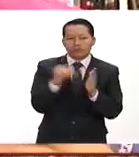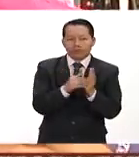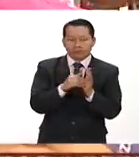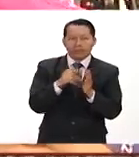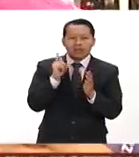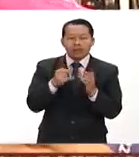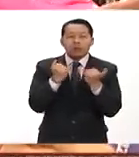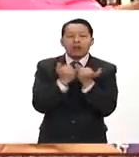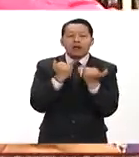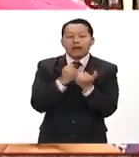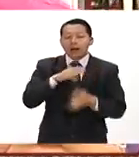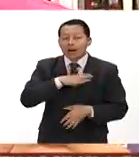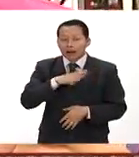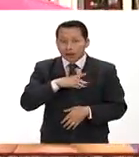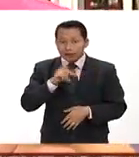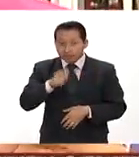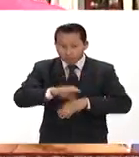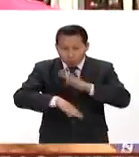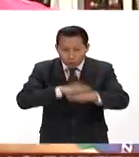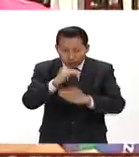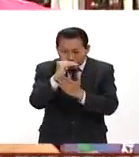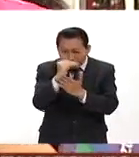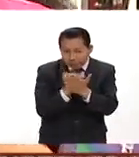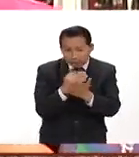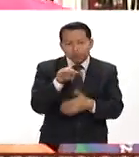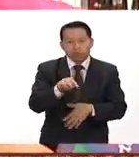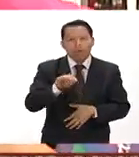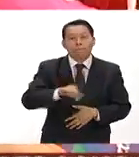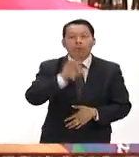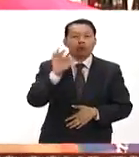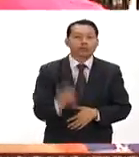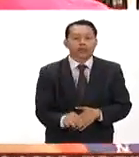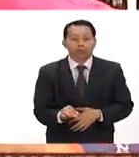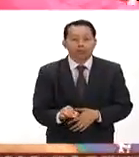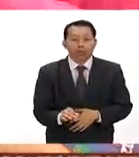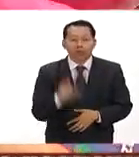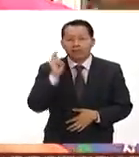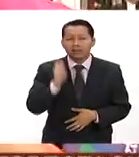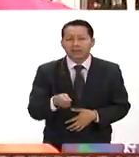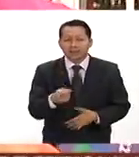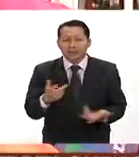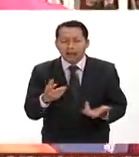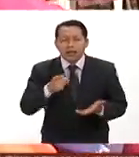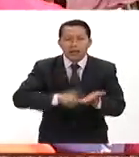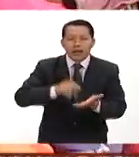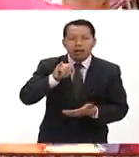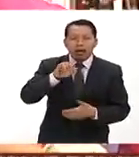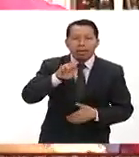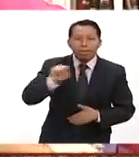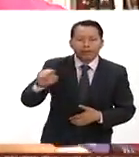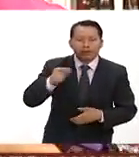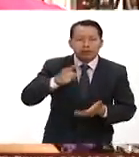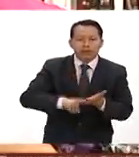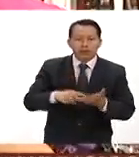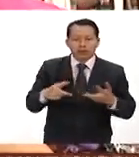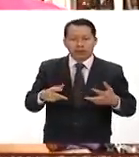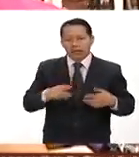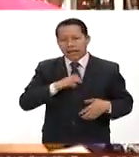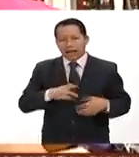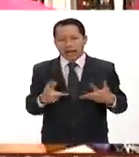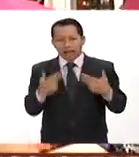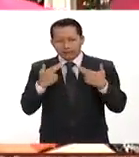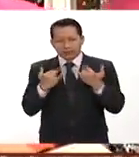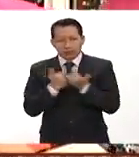hemos bajado la mortalidad casi 19% Ya no es en el IMSS el cáncer que causa más